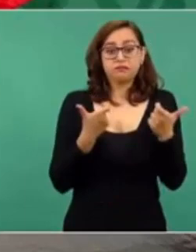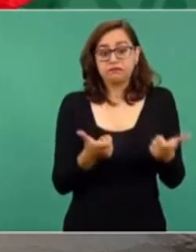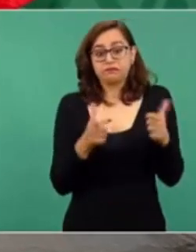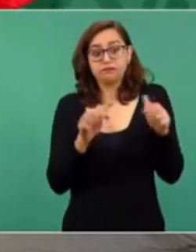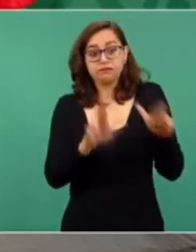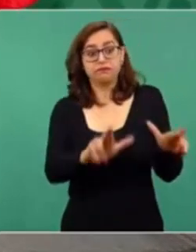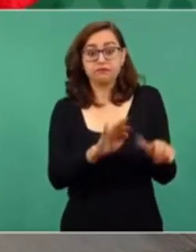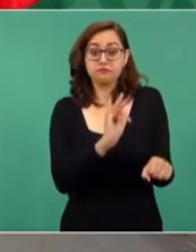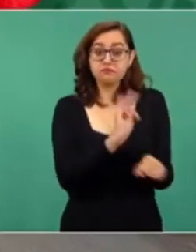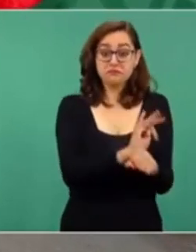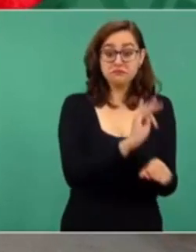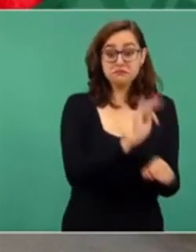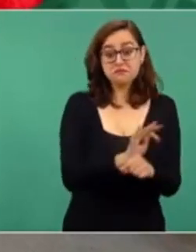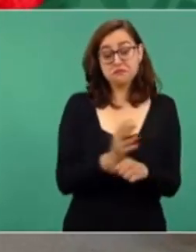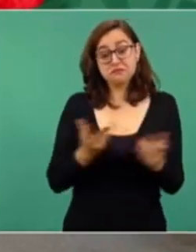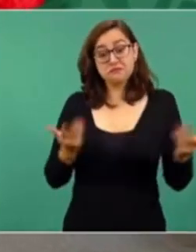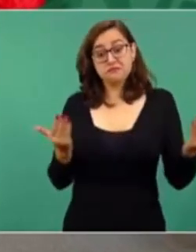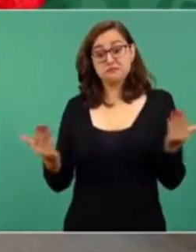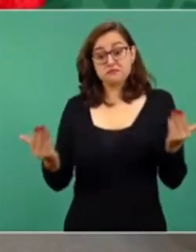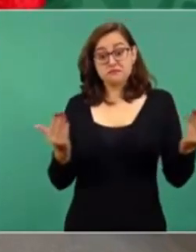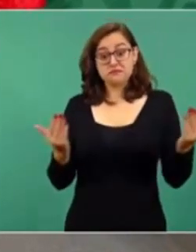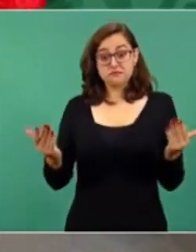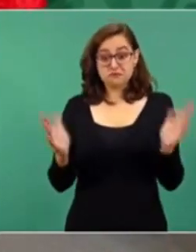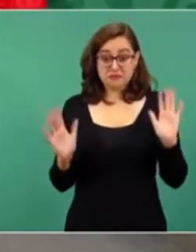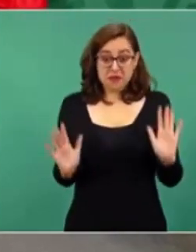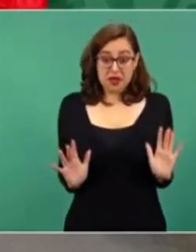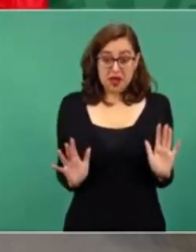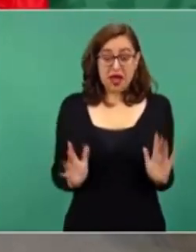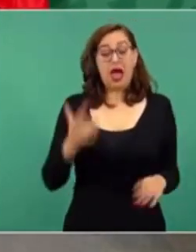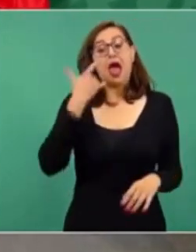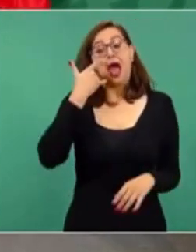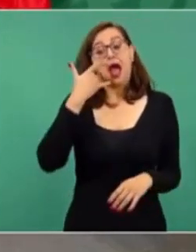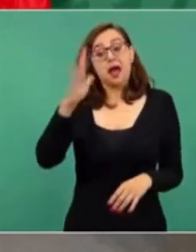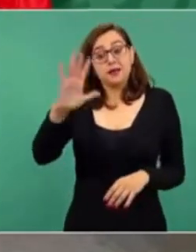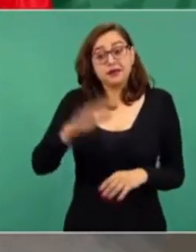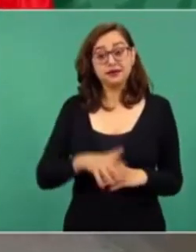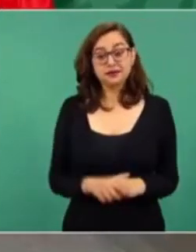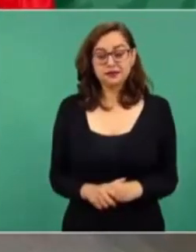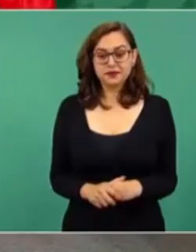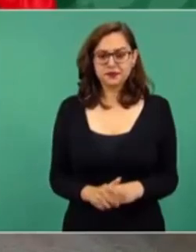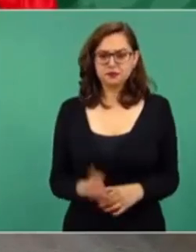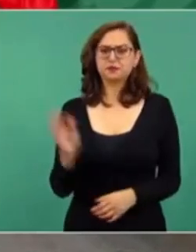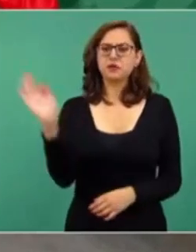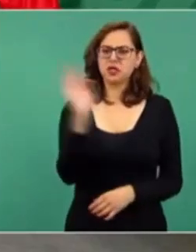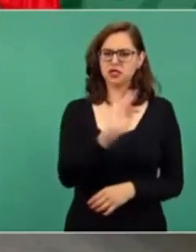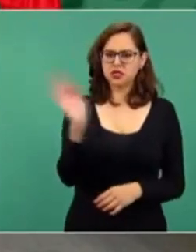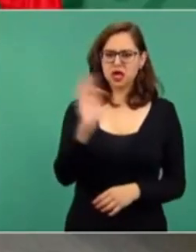No sólo es un asunto de partidos, porque puede haber un legislador del PAN